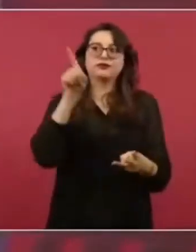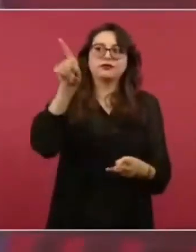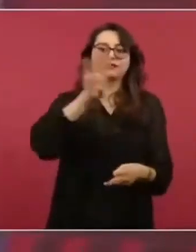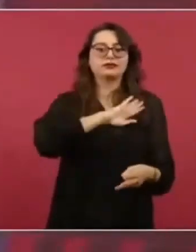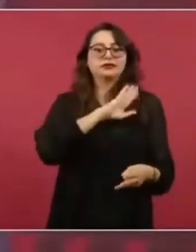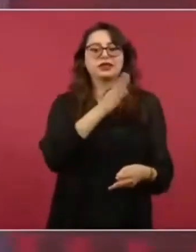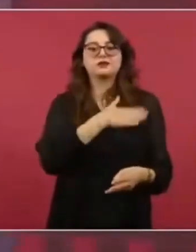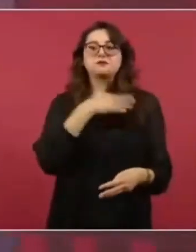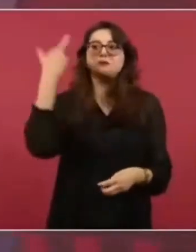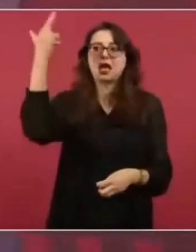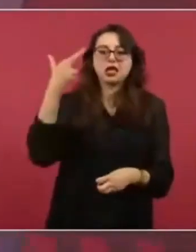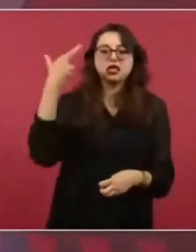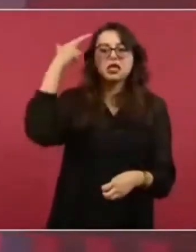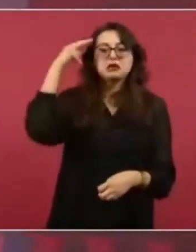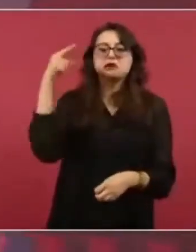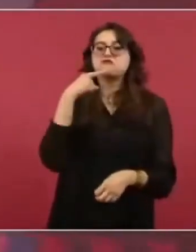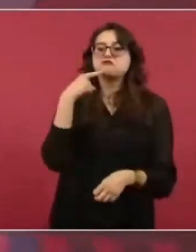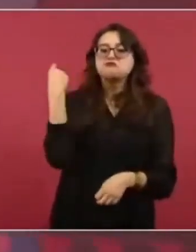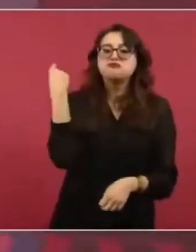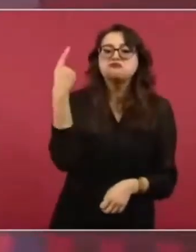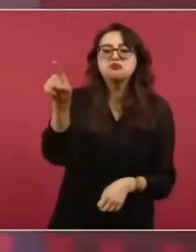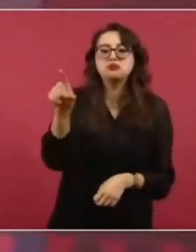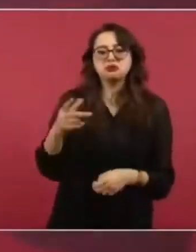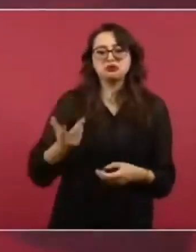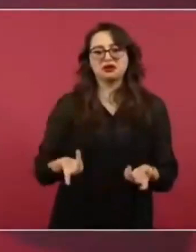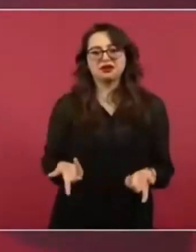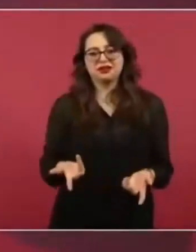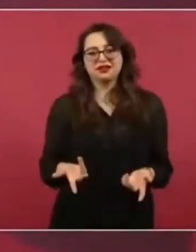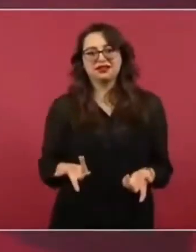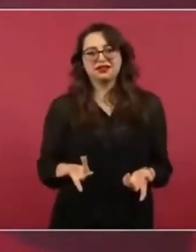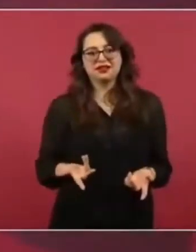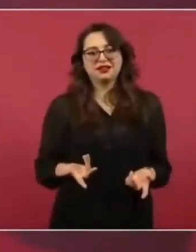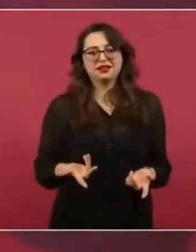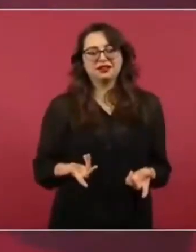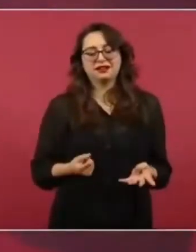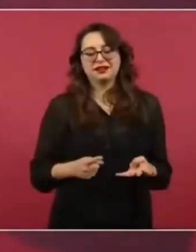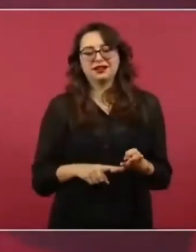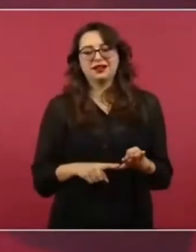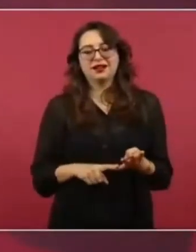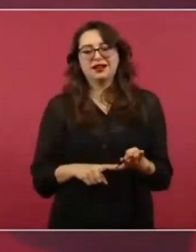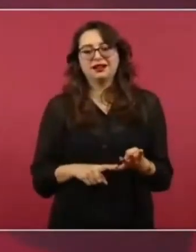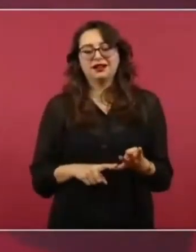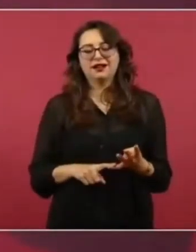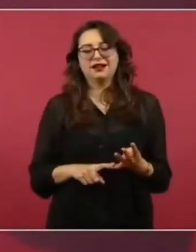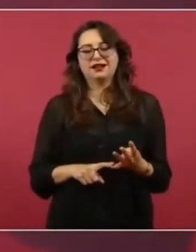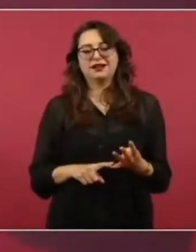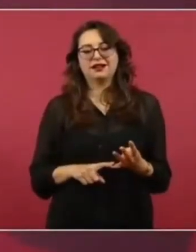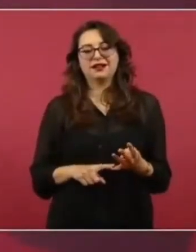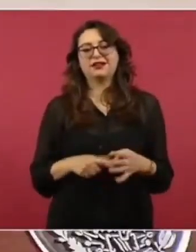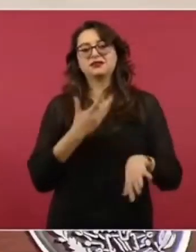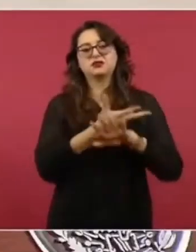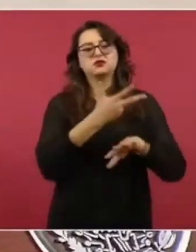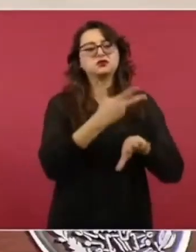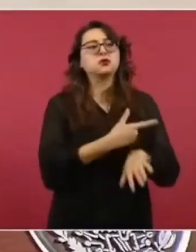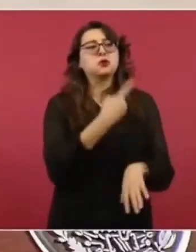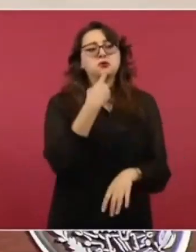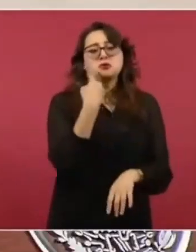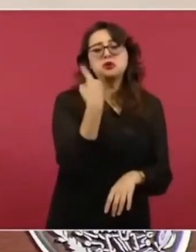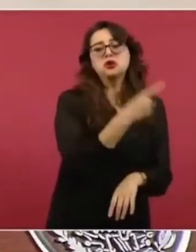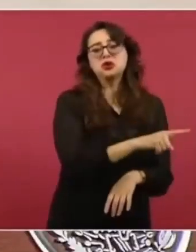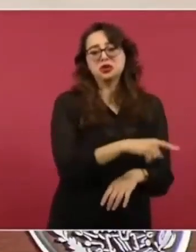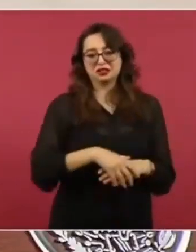allá con el rey de España. Nos van a acusar a la Casa Blanca.